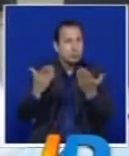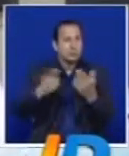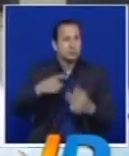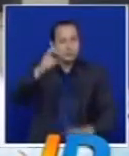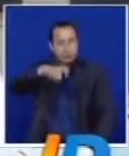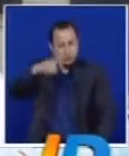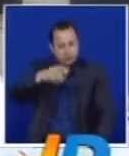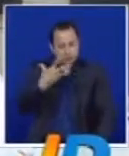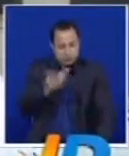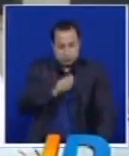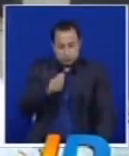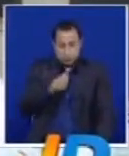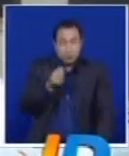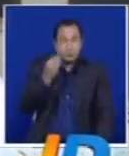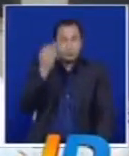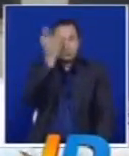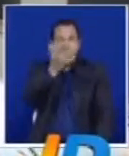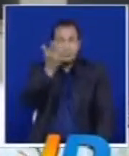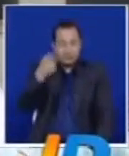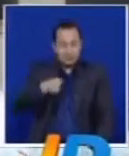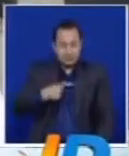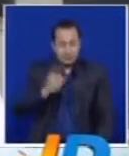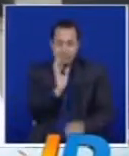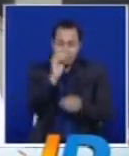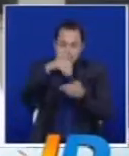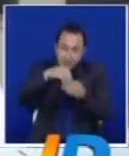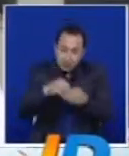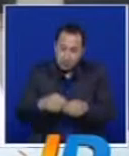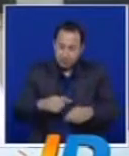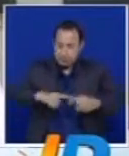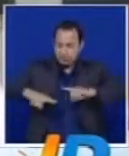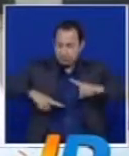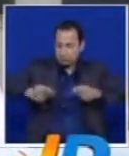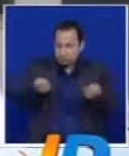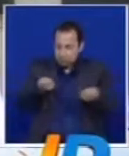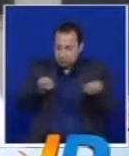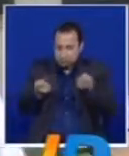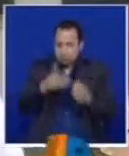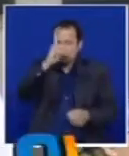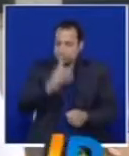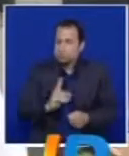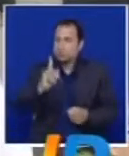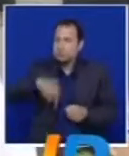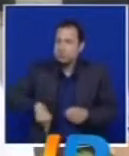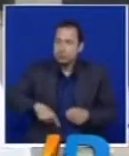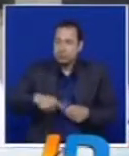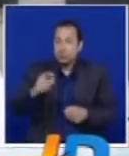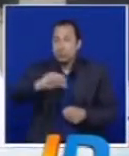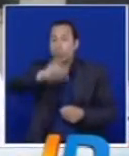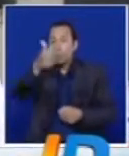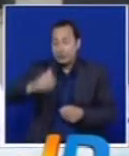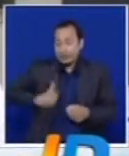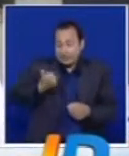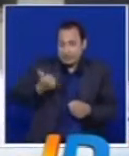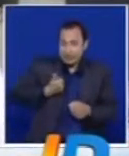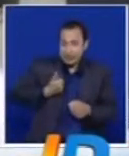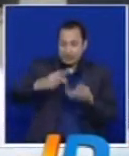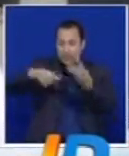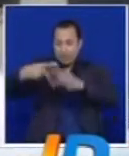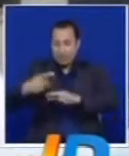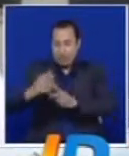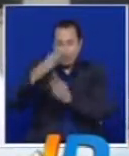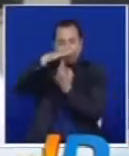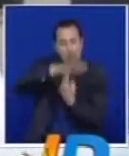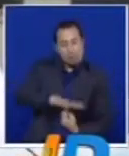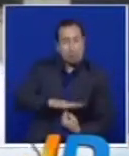en la toma de decisiones donde se toman y no necesitamos que hablen por nosotras. Ya ha llegado el momento de que nosotras hablemos por nosotras porque